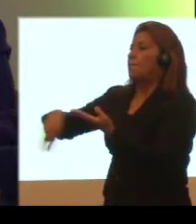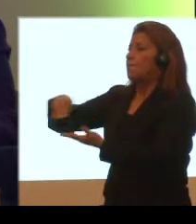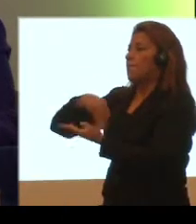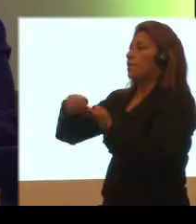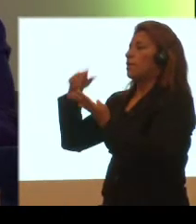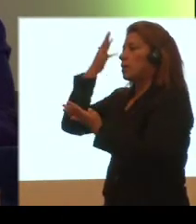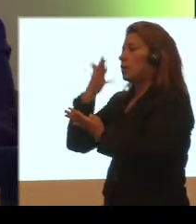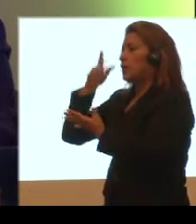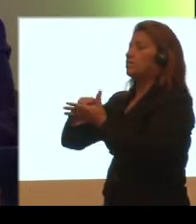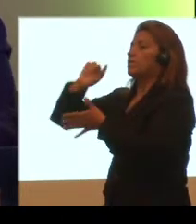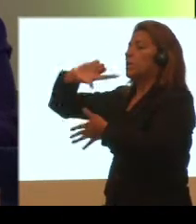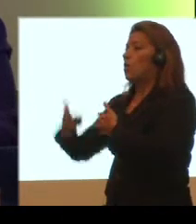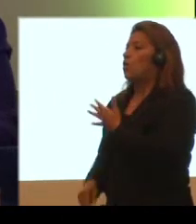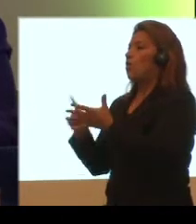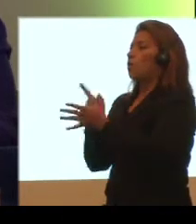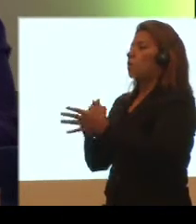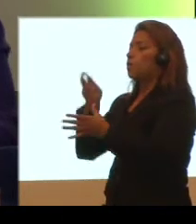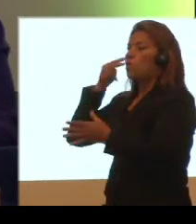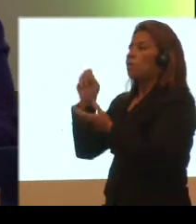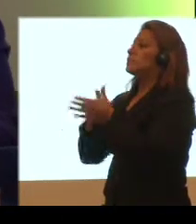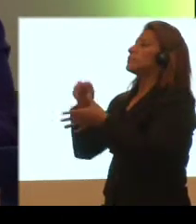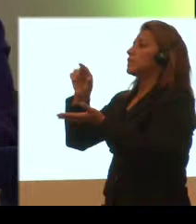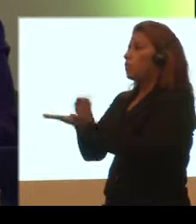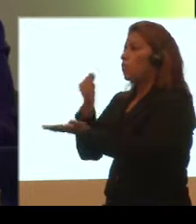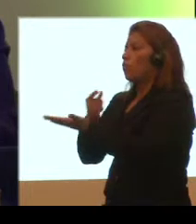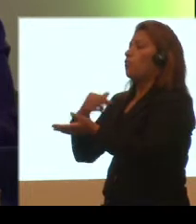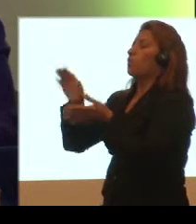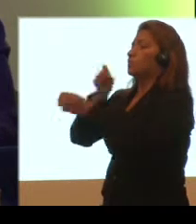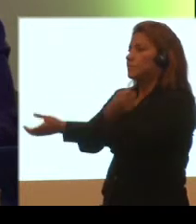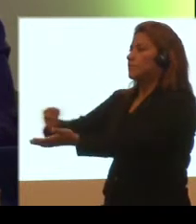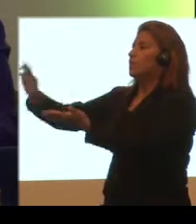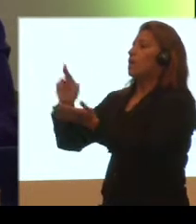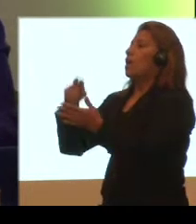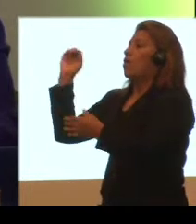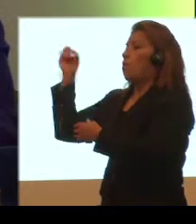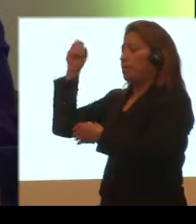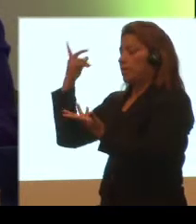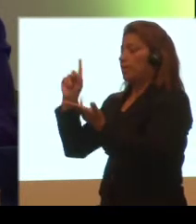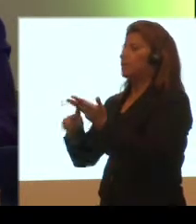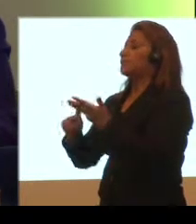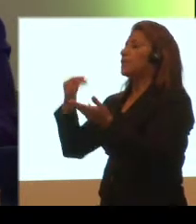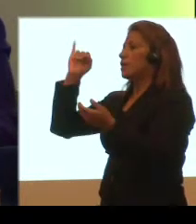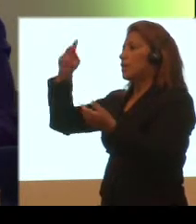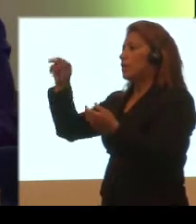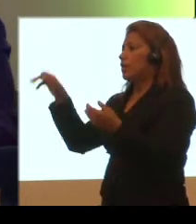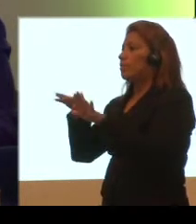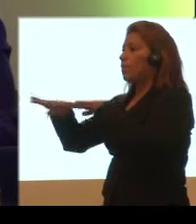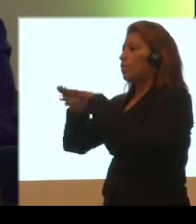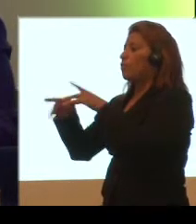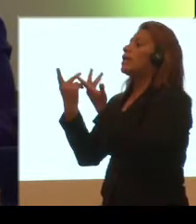Esmeraldas, Loja, Zamora, Chinchipe, Guayas, Santelena, Orellana, Imbabura, Los Ríos y